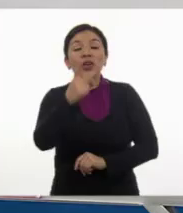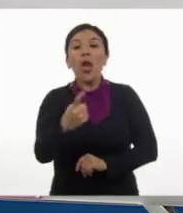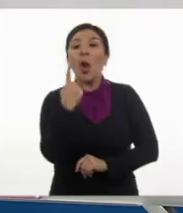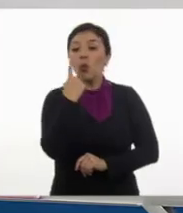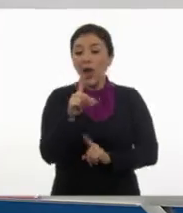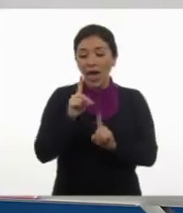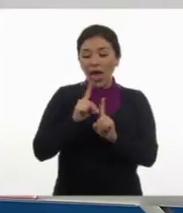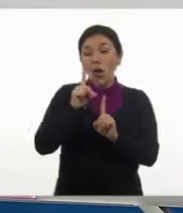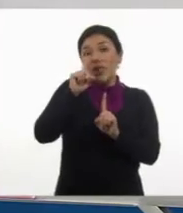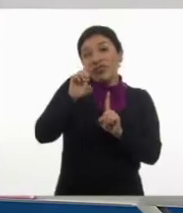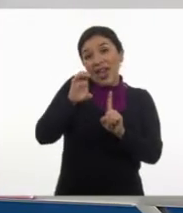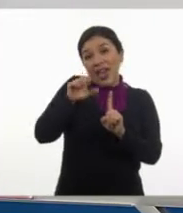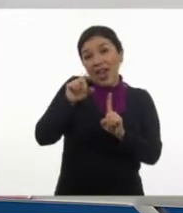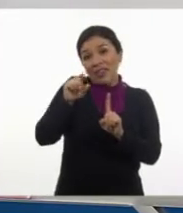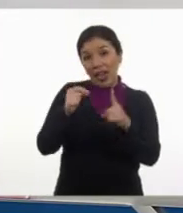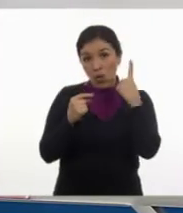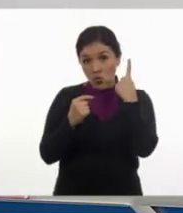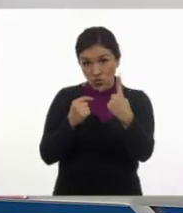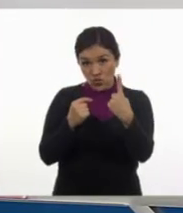década...